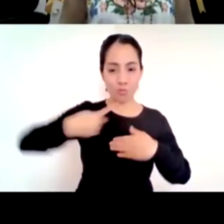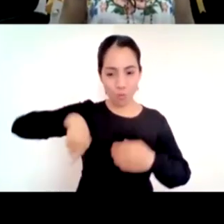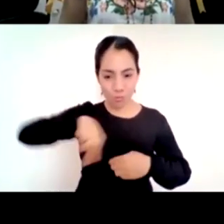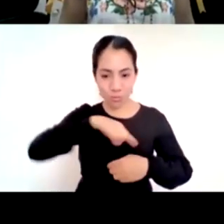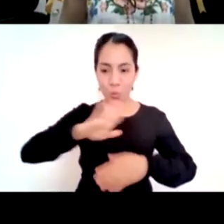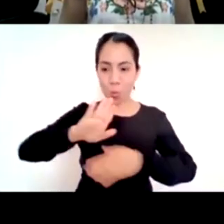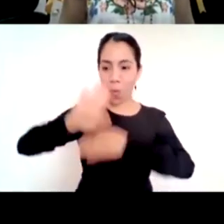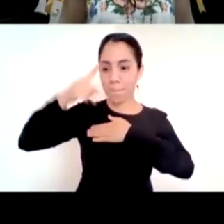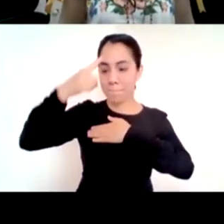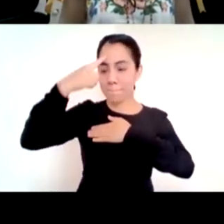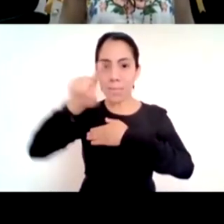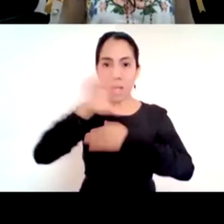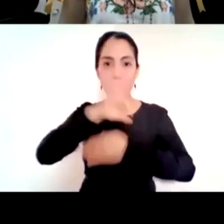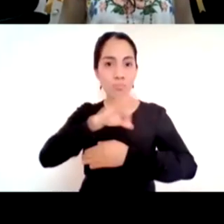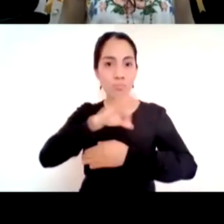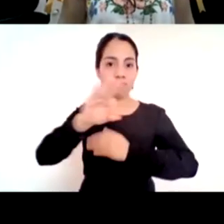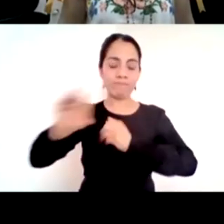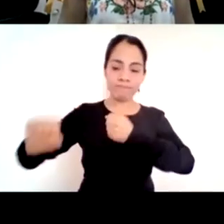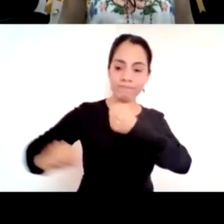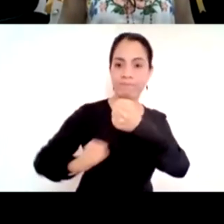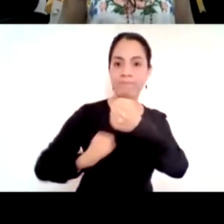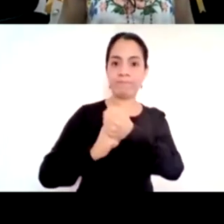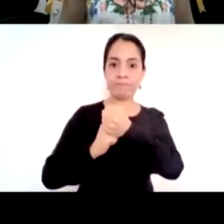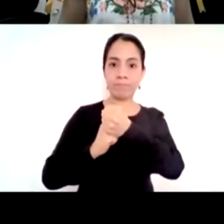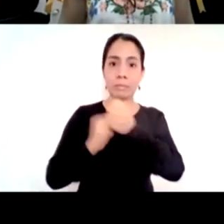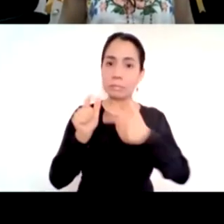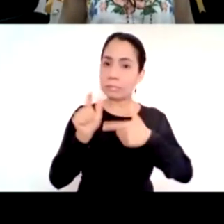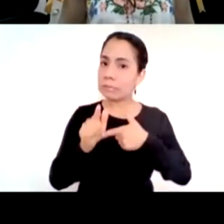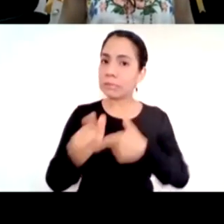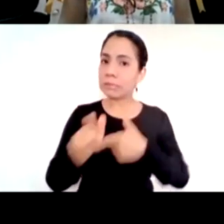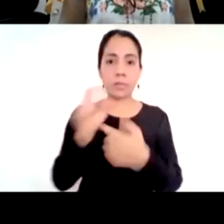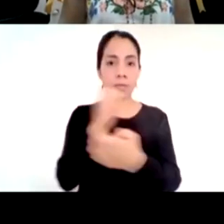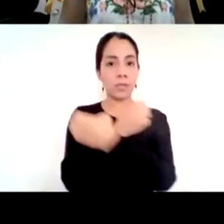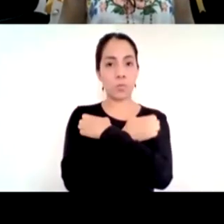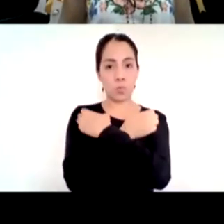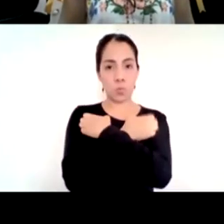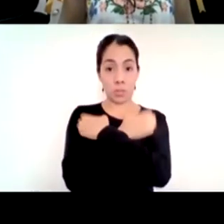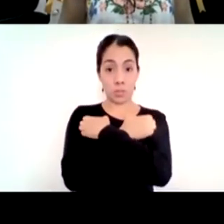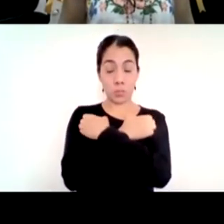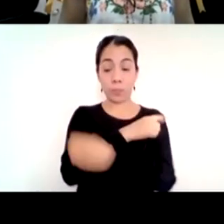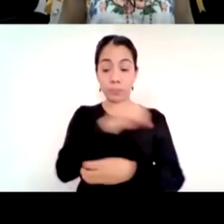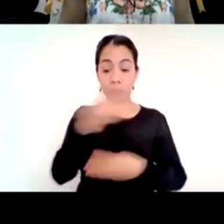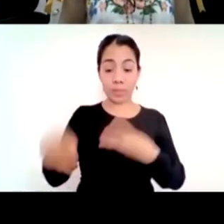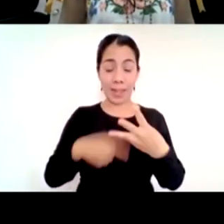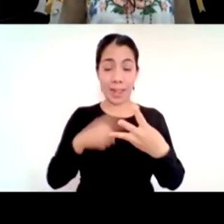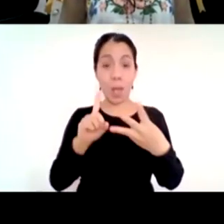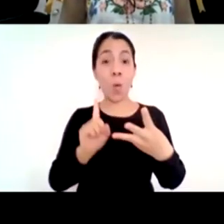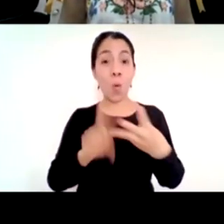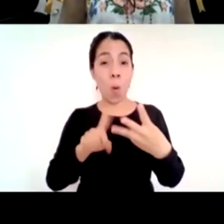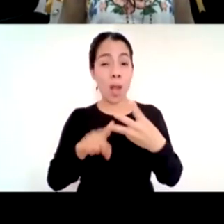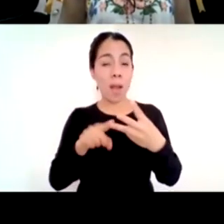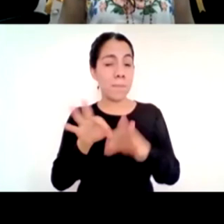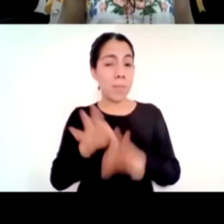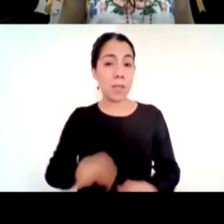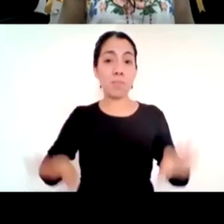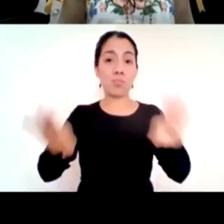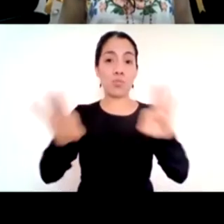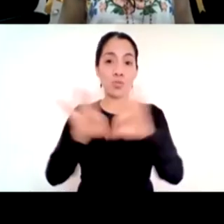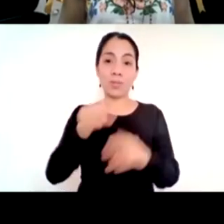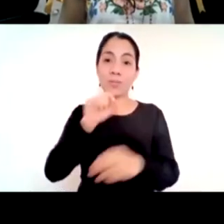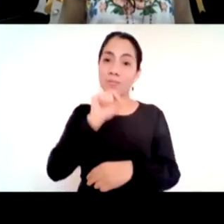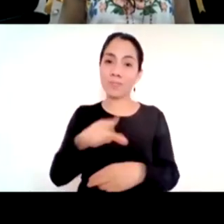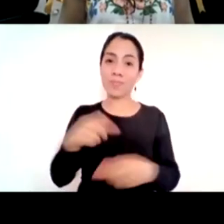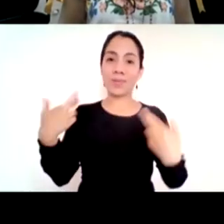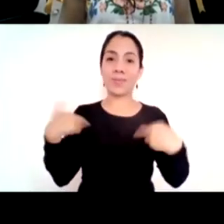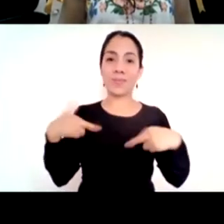particularmente el reconocimiento y la valorización en este momento de los docentes y no solo hablo de docentes